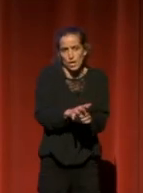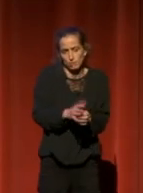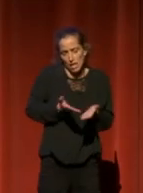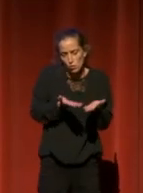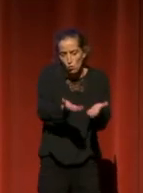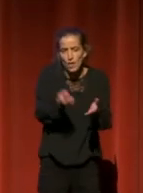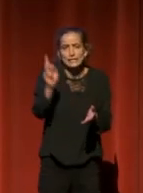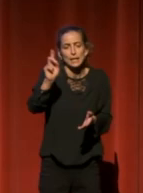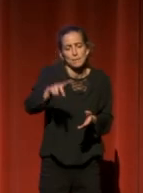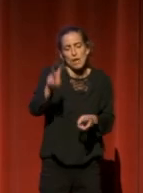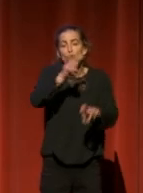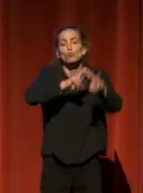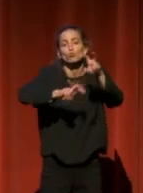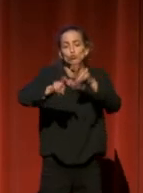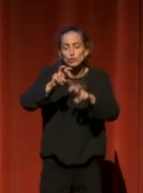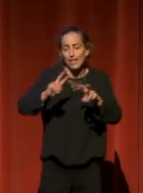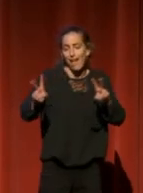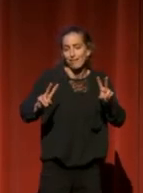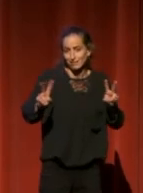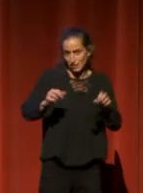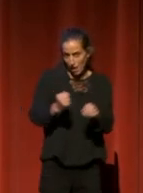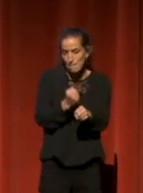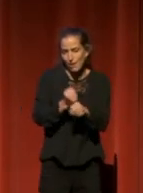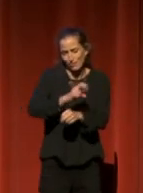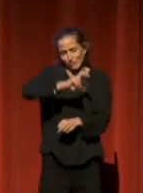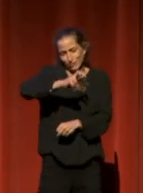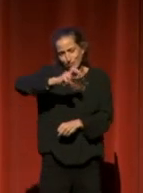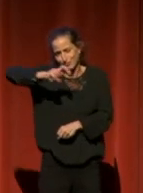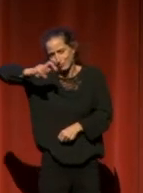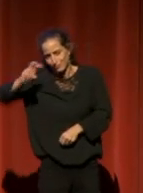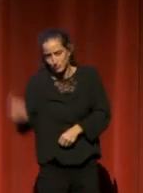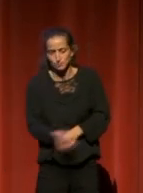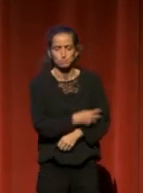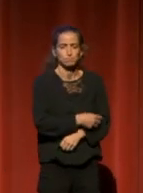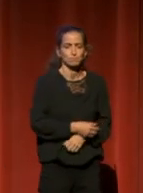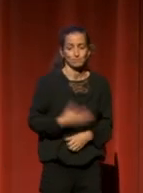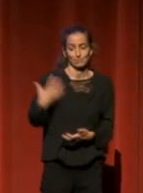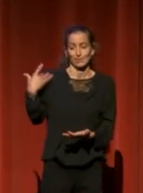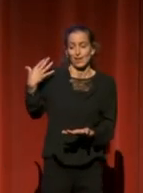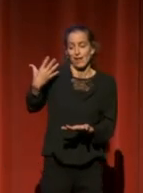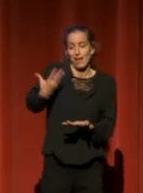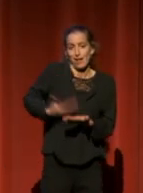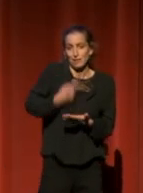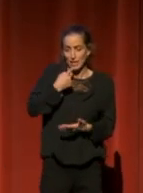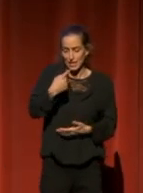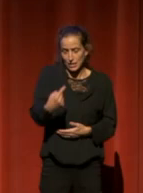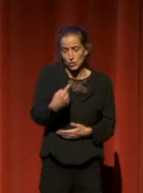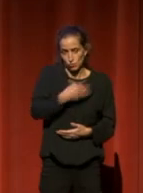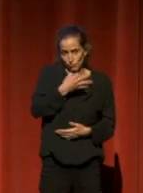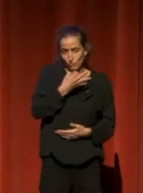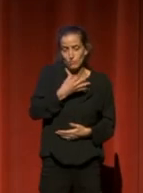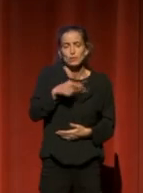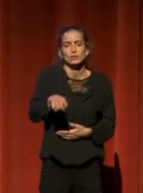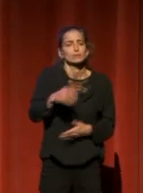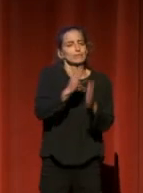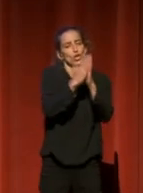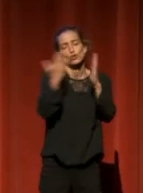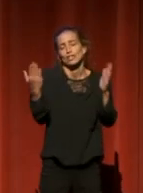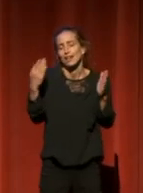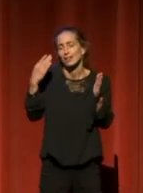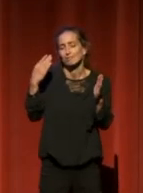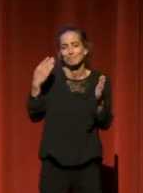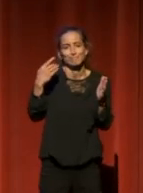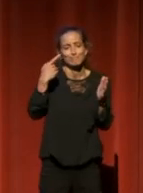búsqueda activa de empleo, etc. Lo que quiero decir con todo esto es que la biblioteca, como demuestra cada día a día,